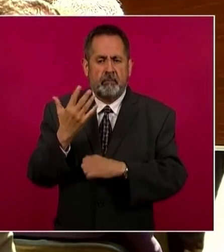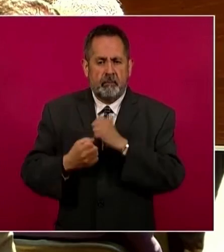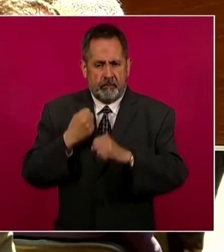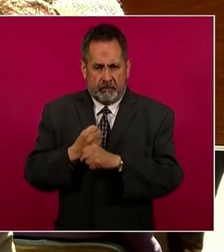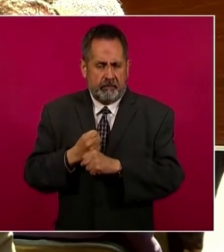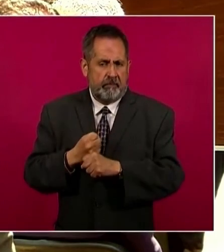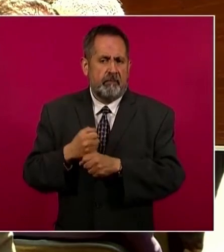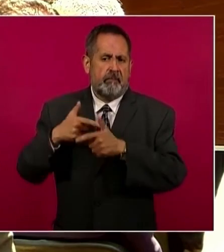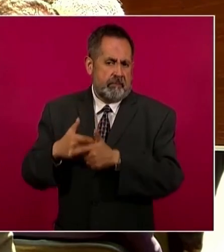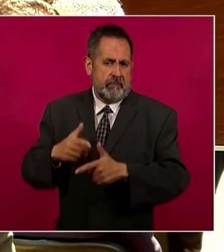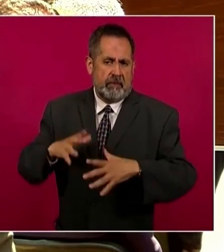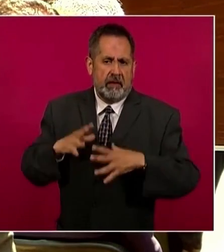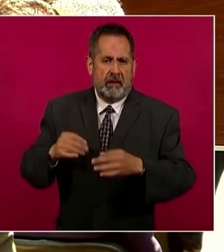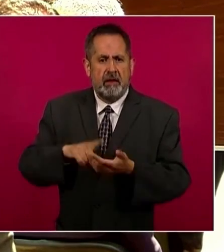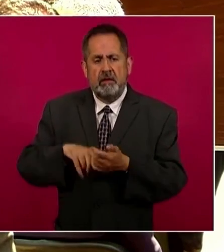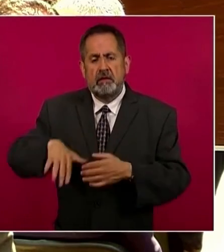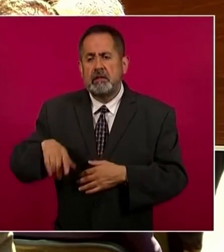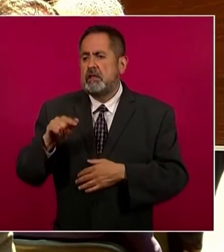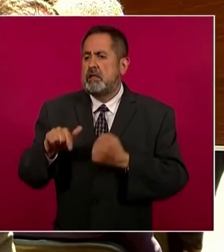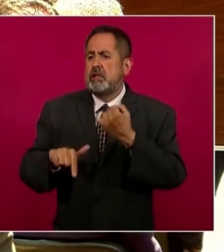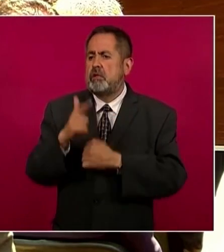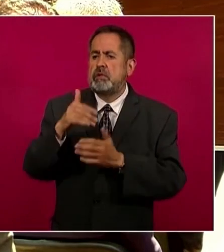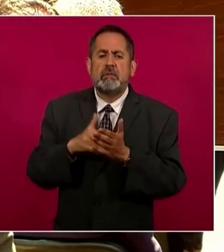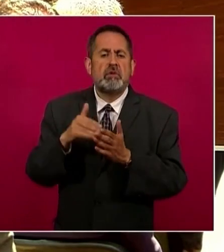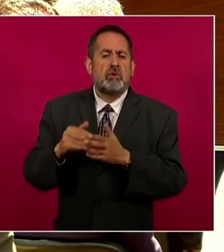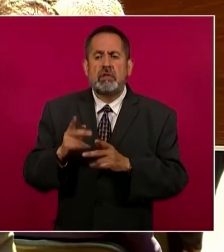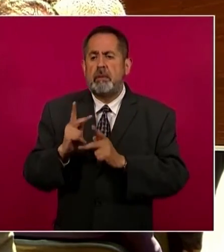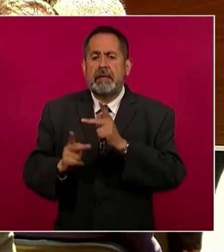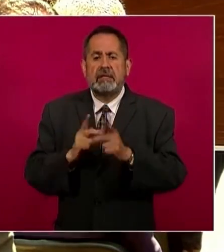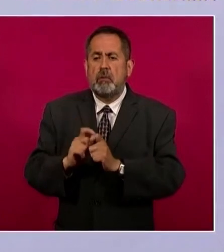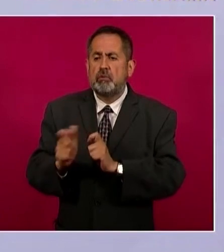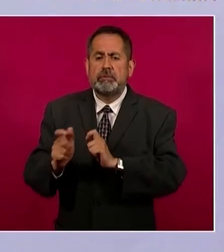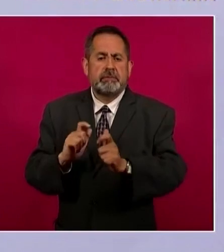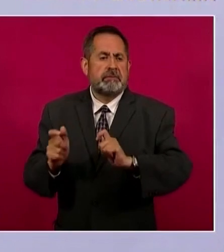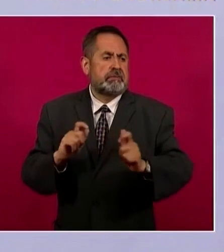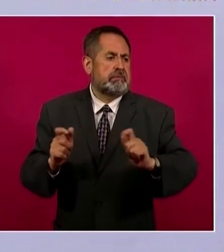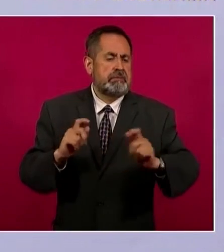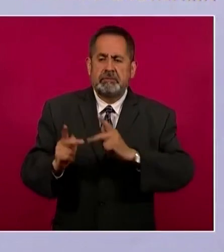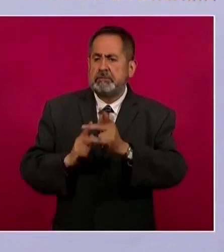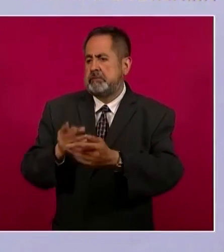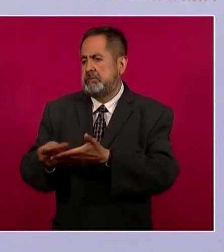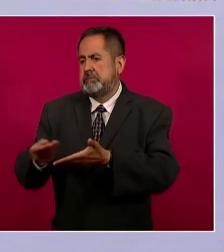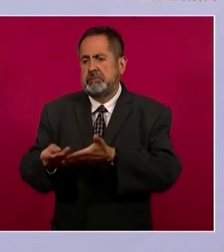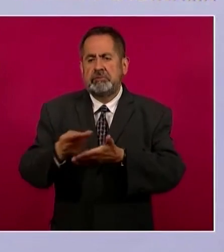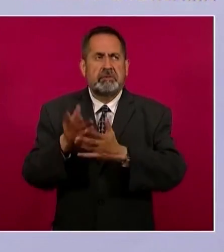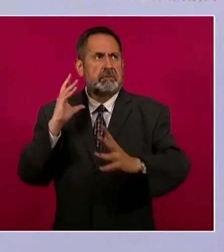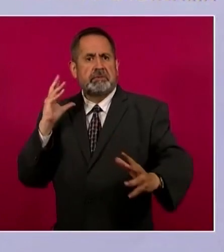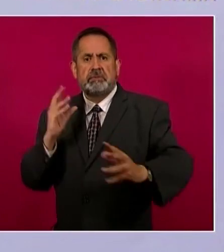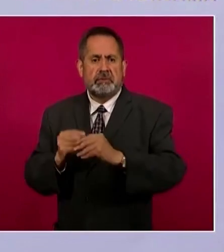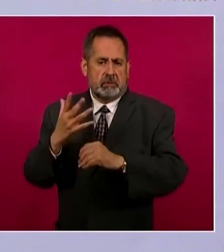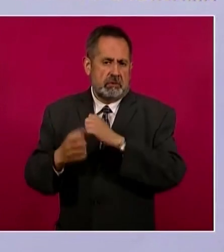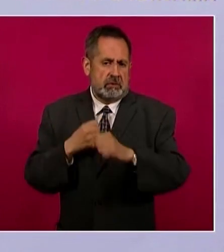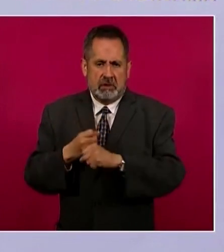ya lo decía Mario, más de 12 millones de créditos otorgados a lo largo de estos 50 años